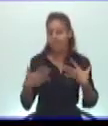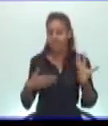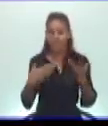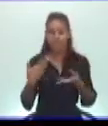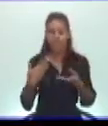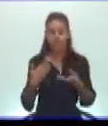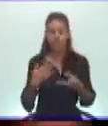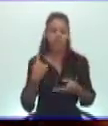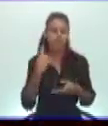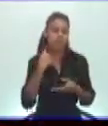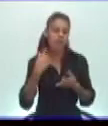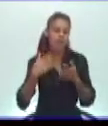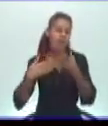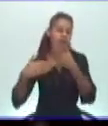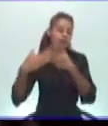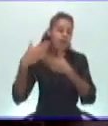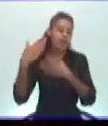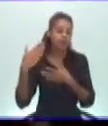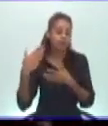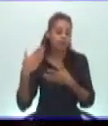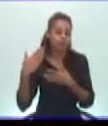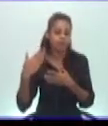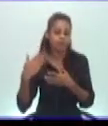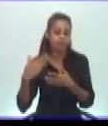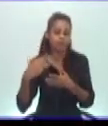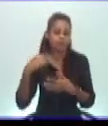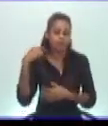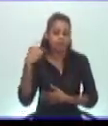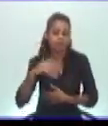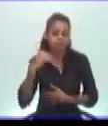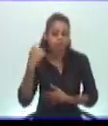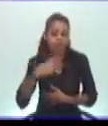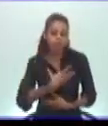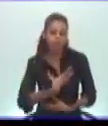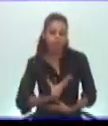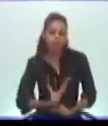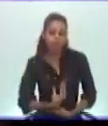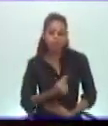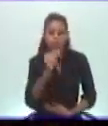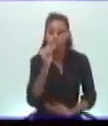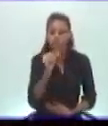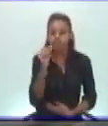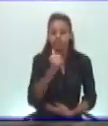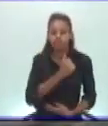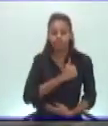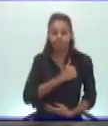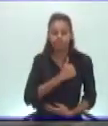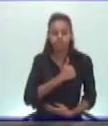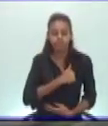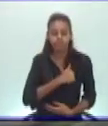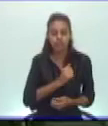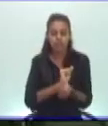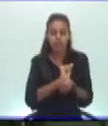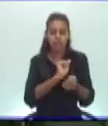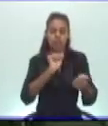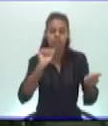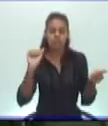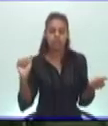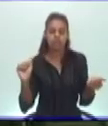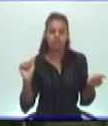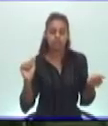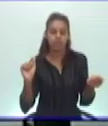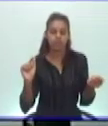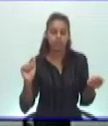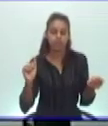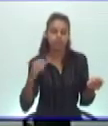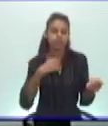de años de sufrimientos para el consumidor y para sus seres queridos. La libertad es una de